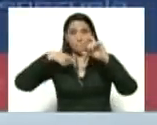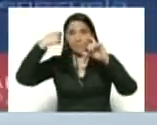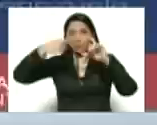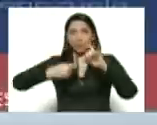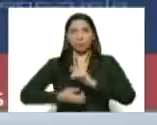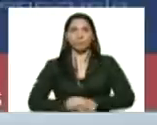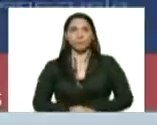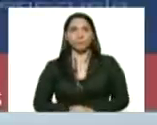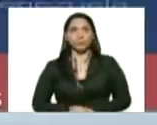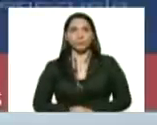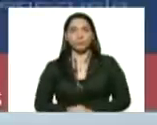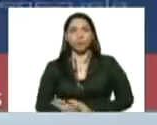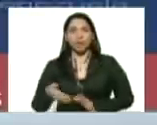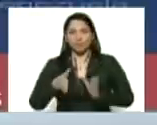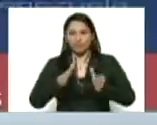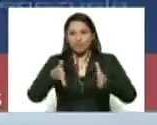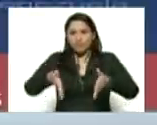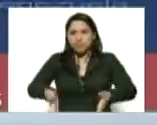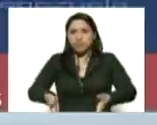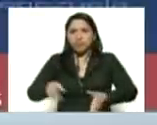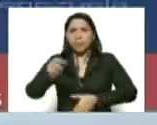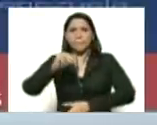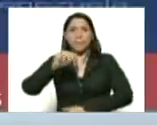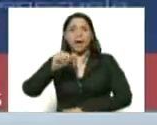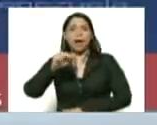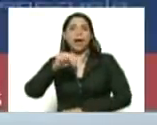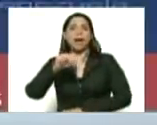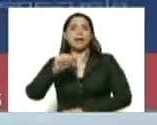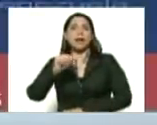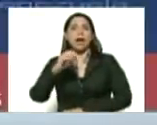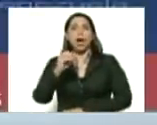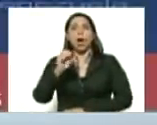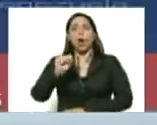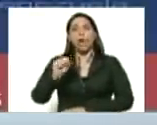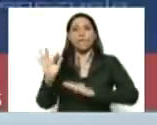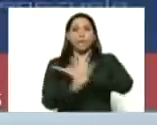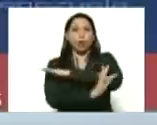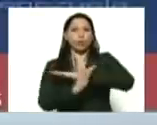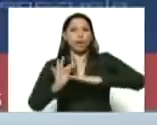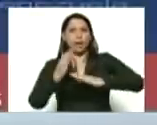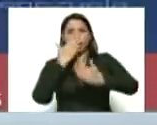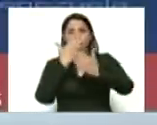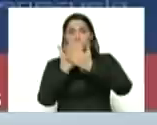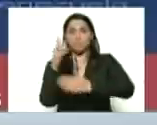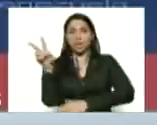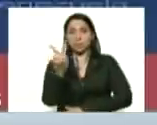De las fosas comunes, en Manaos, aquí, en la frontera con Venezuela. Fosas comunes.